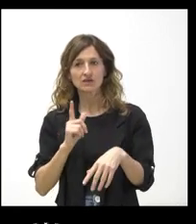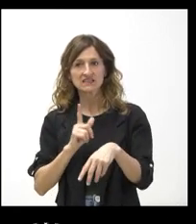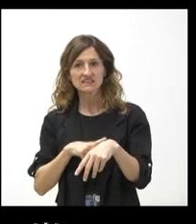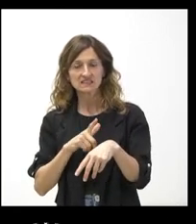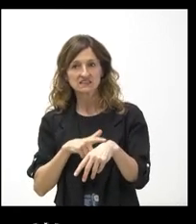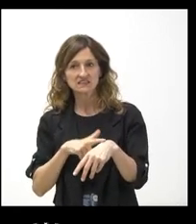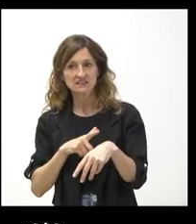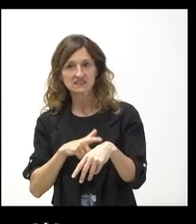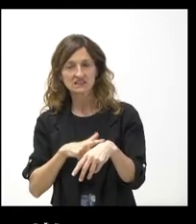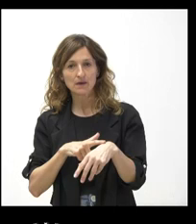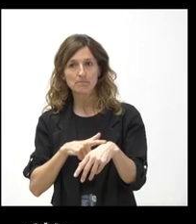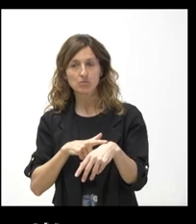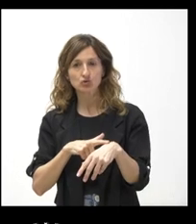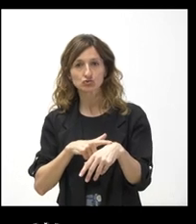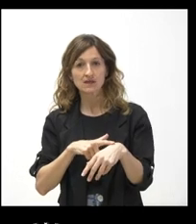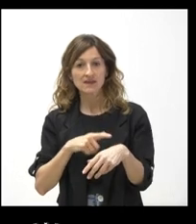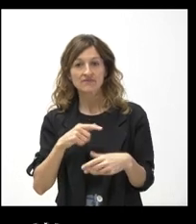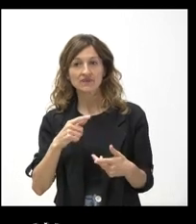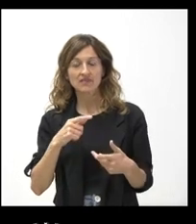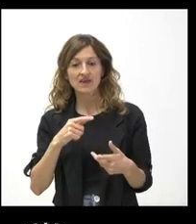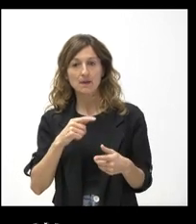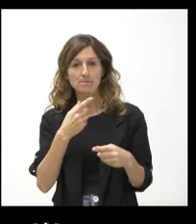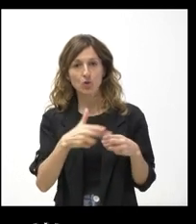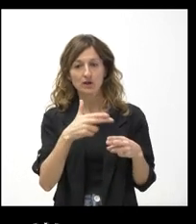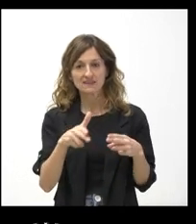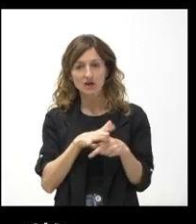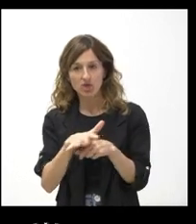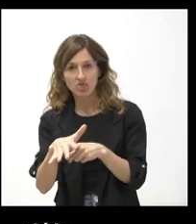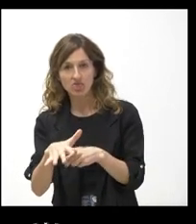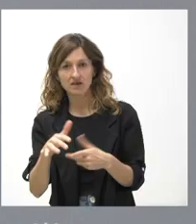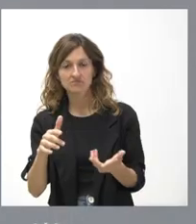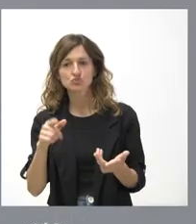esta ley los está manejando Génova y no la Junta de Castilla y León. No sé qué tienen.